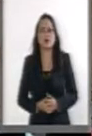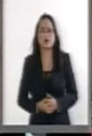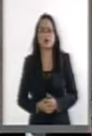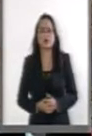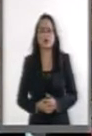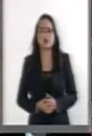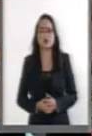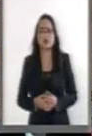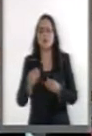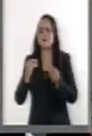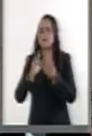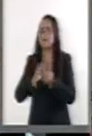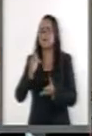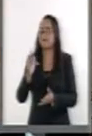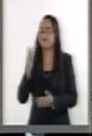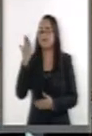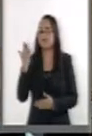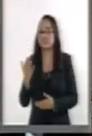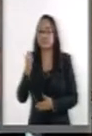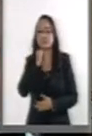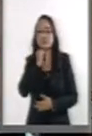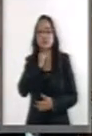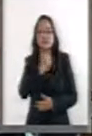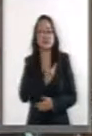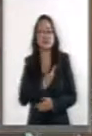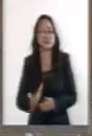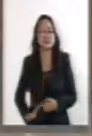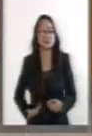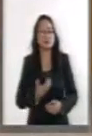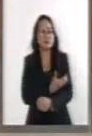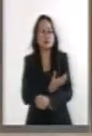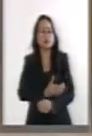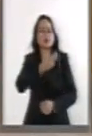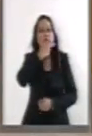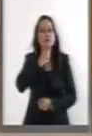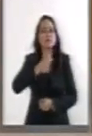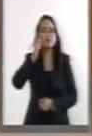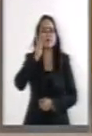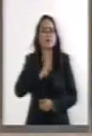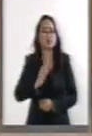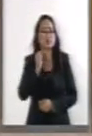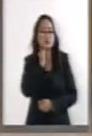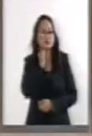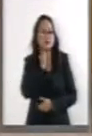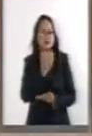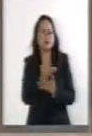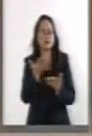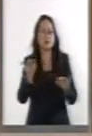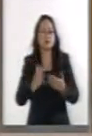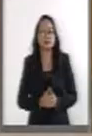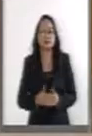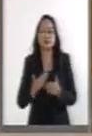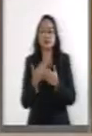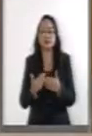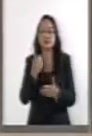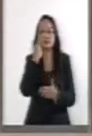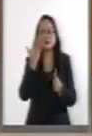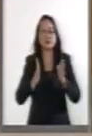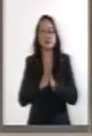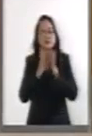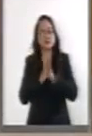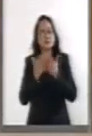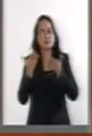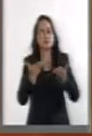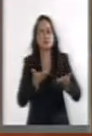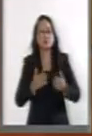Muchas gracias, senador presidente, compañeras, compañeros senadores. Quiero comenzar mi intervención